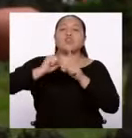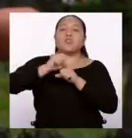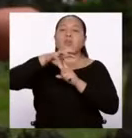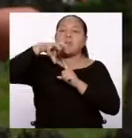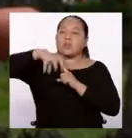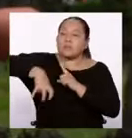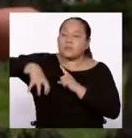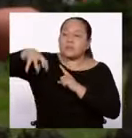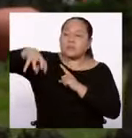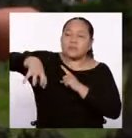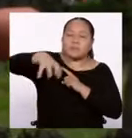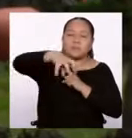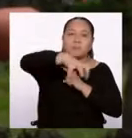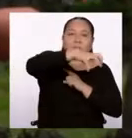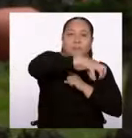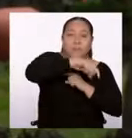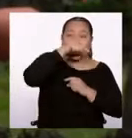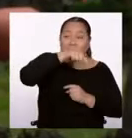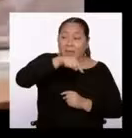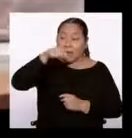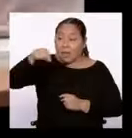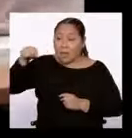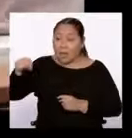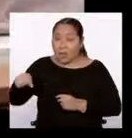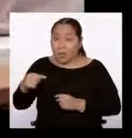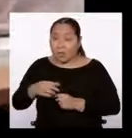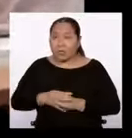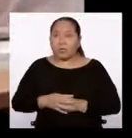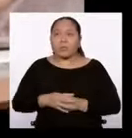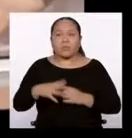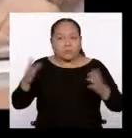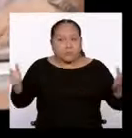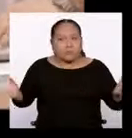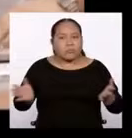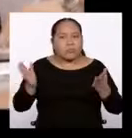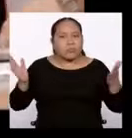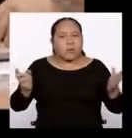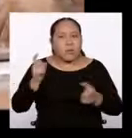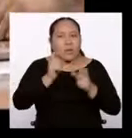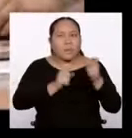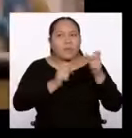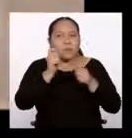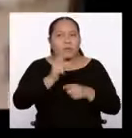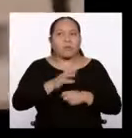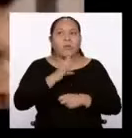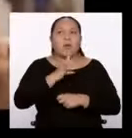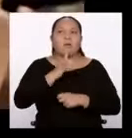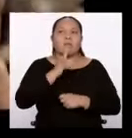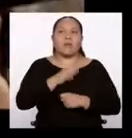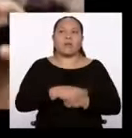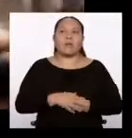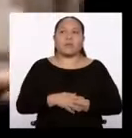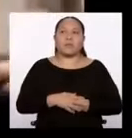para que las sociedades motiven a sus miembros a hablarlas.